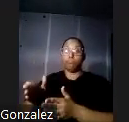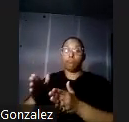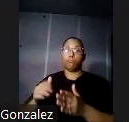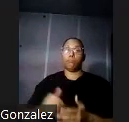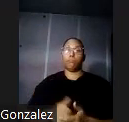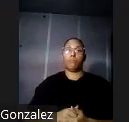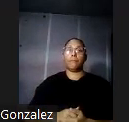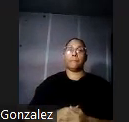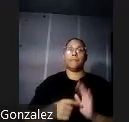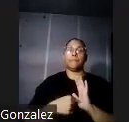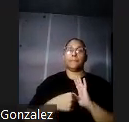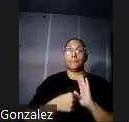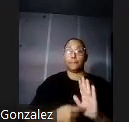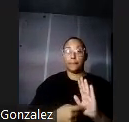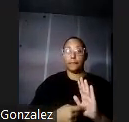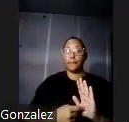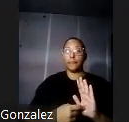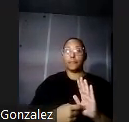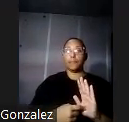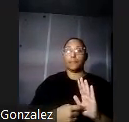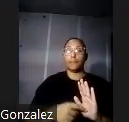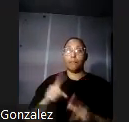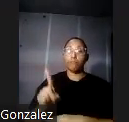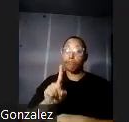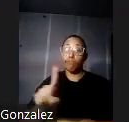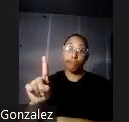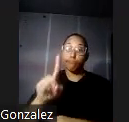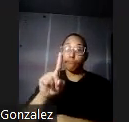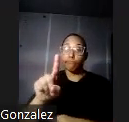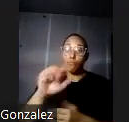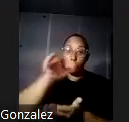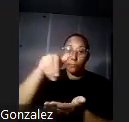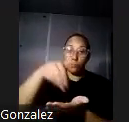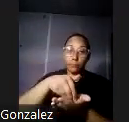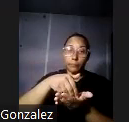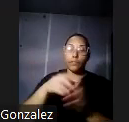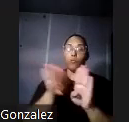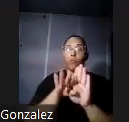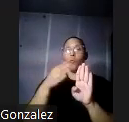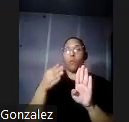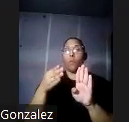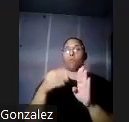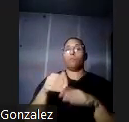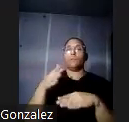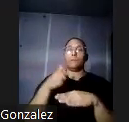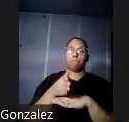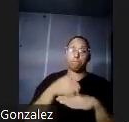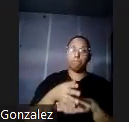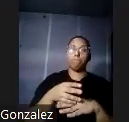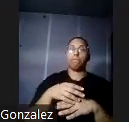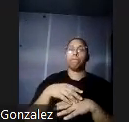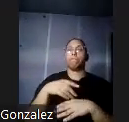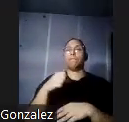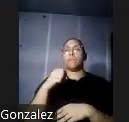la entrada la encuentra en el centro la entrada principal tiene una puerta de madera con vitrales y las puertas en el